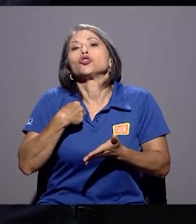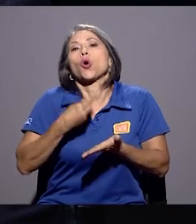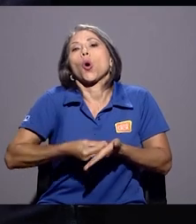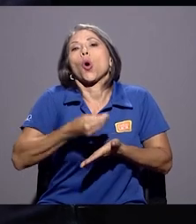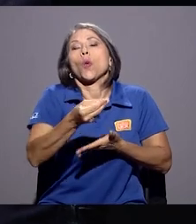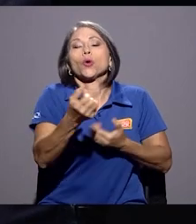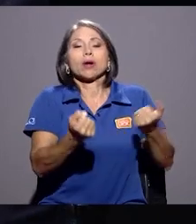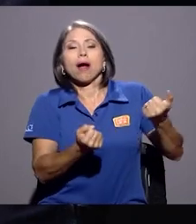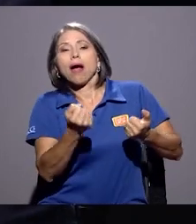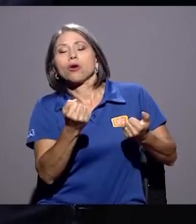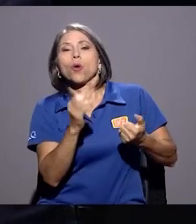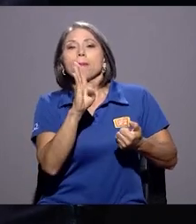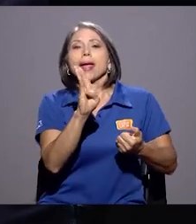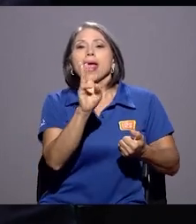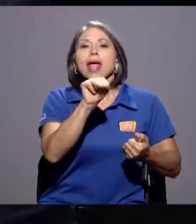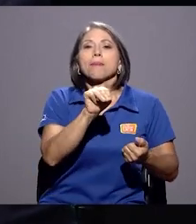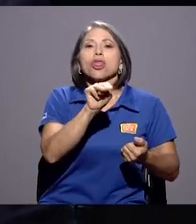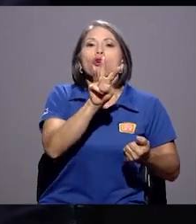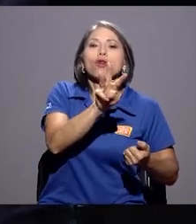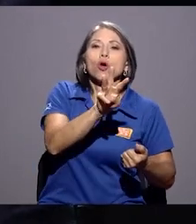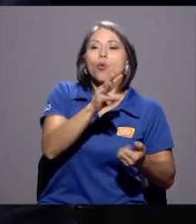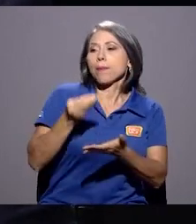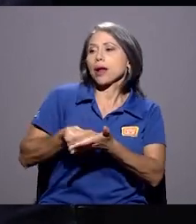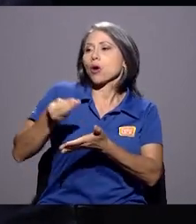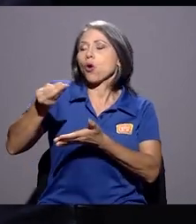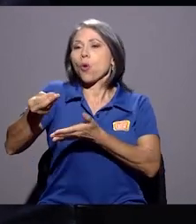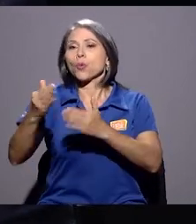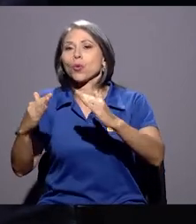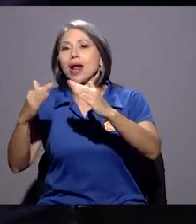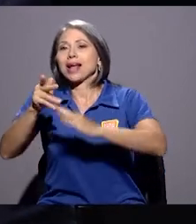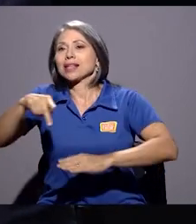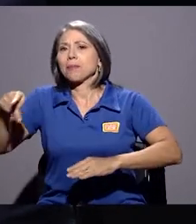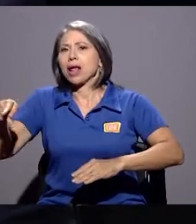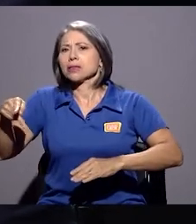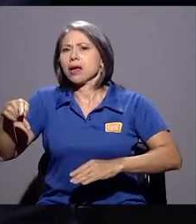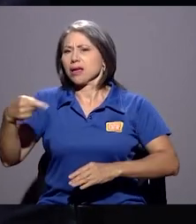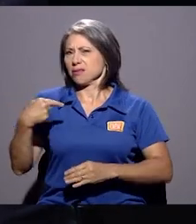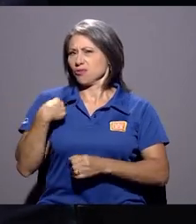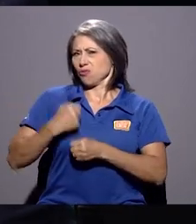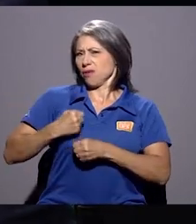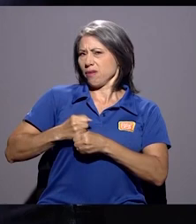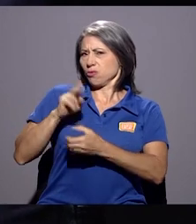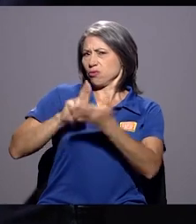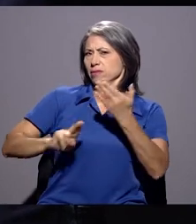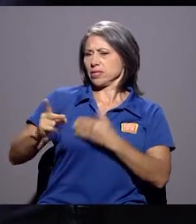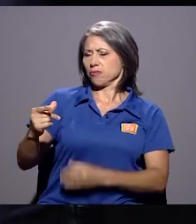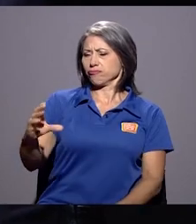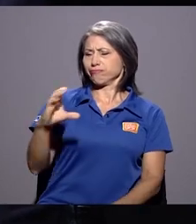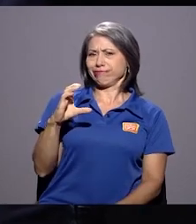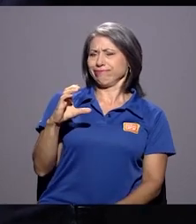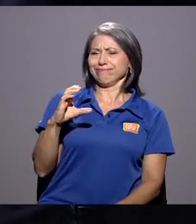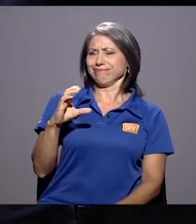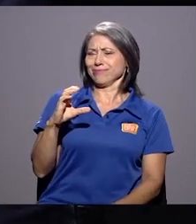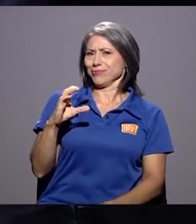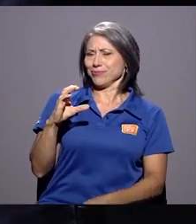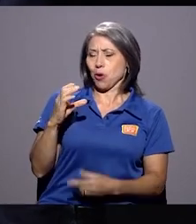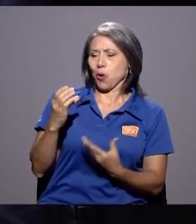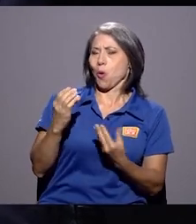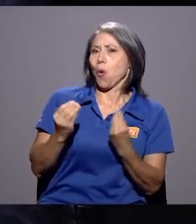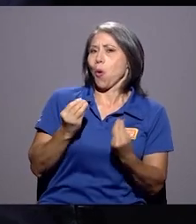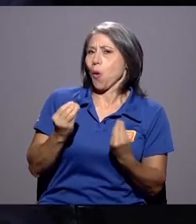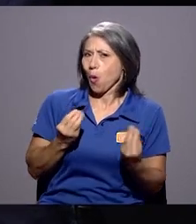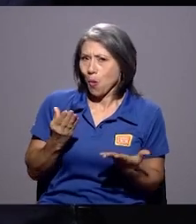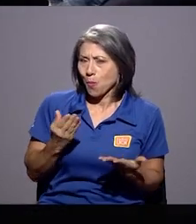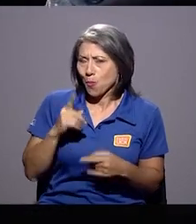BMW o comprándome una casa en la playa con un salario universitario, no creo que sea posible hacerlo, por lo menos no en el